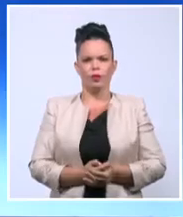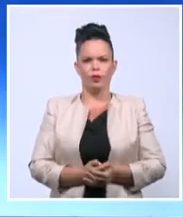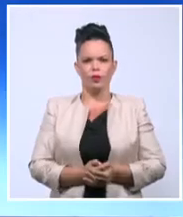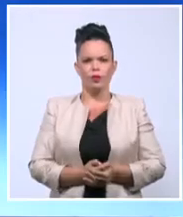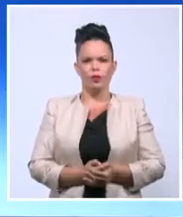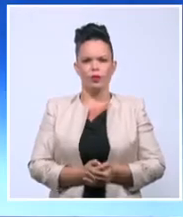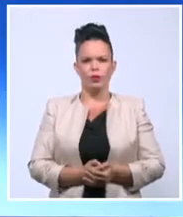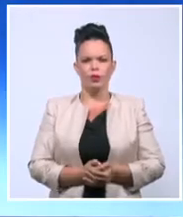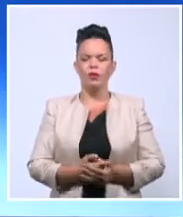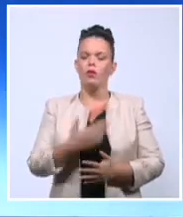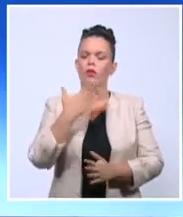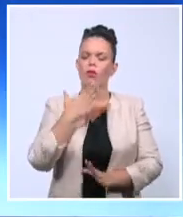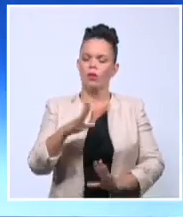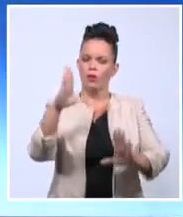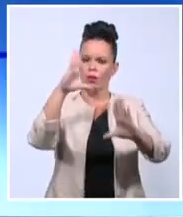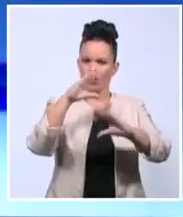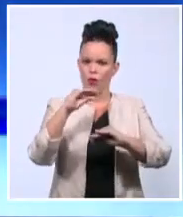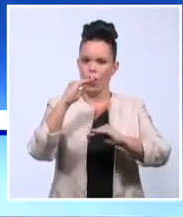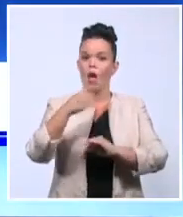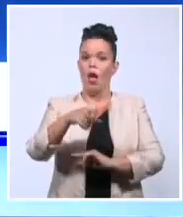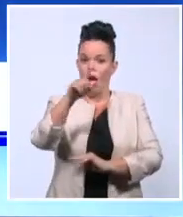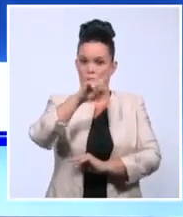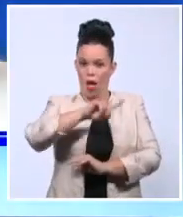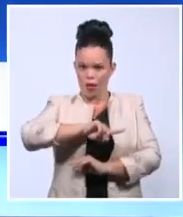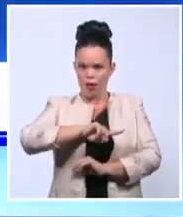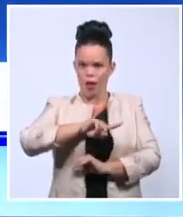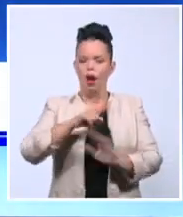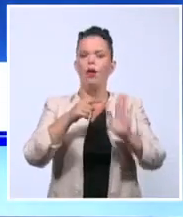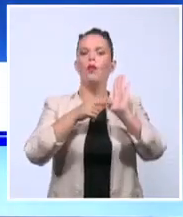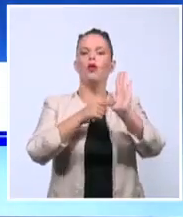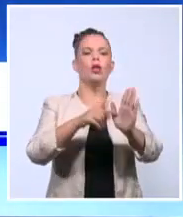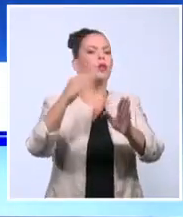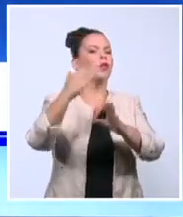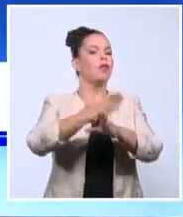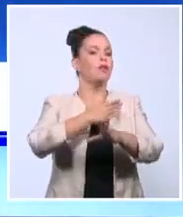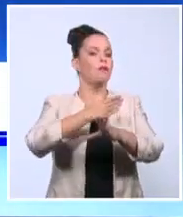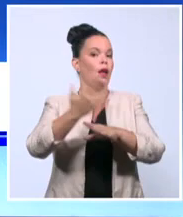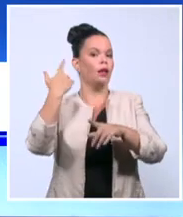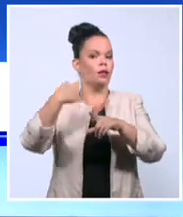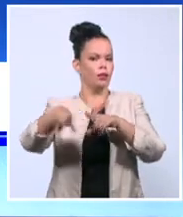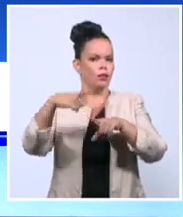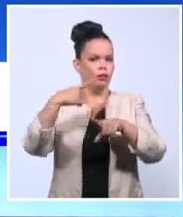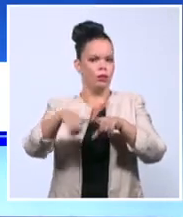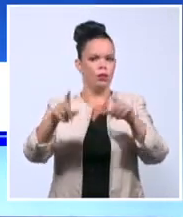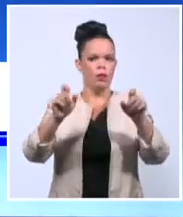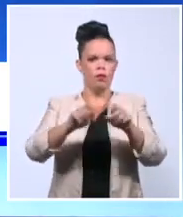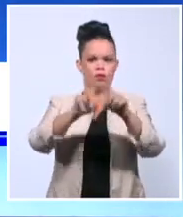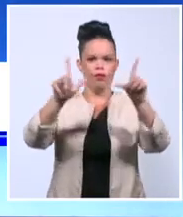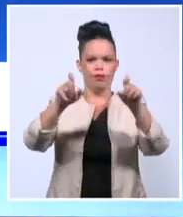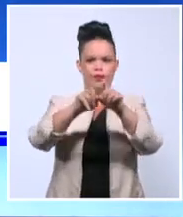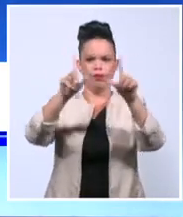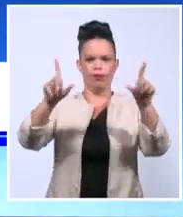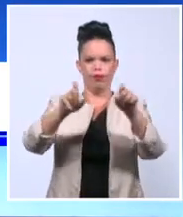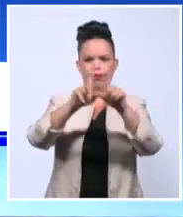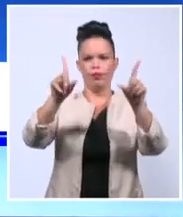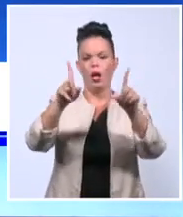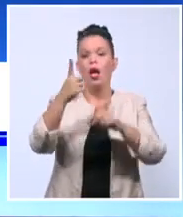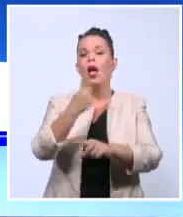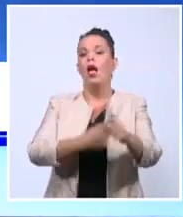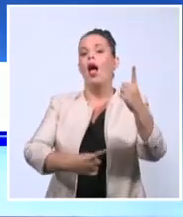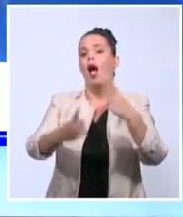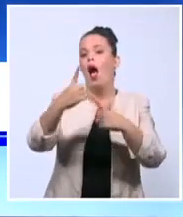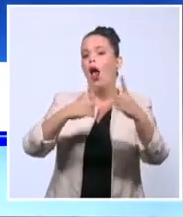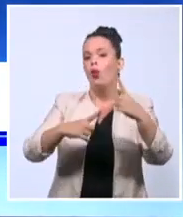Saludos. Ayer, después de mostrar varias publicaciones que aparecen en las redes sociales de algunos de estos